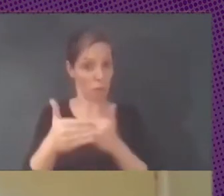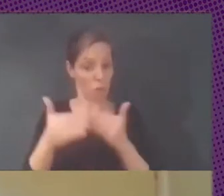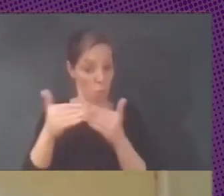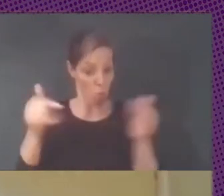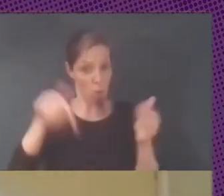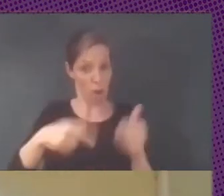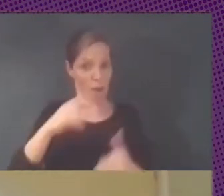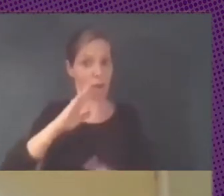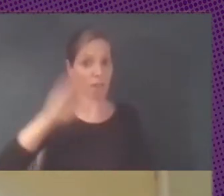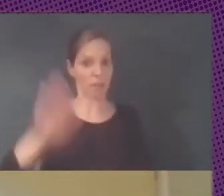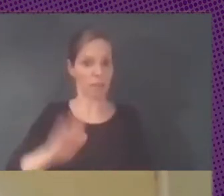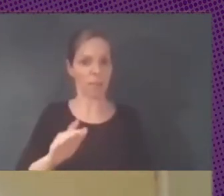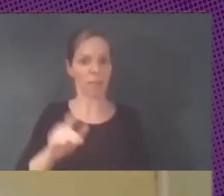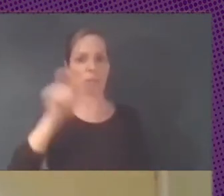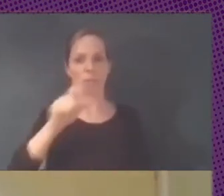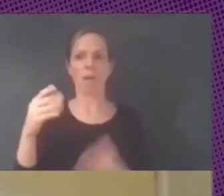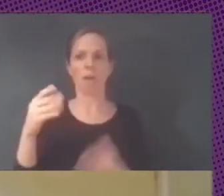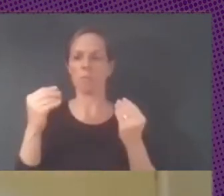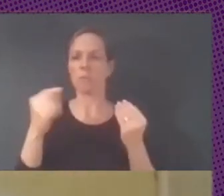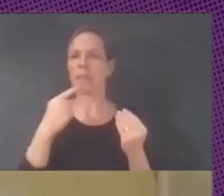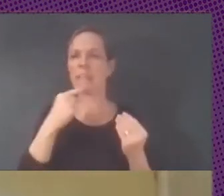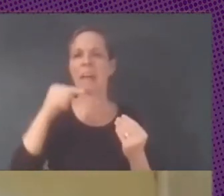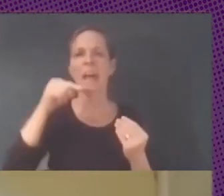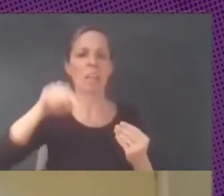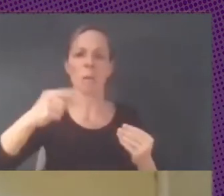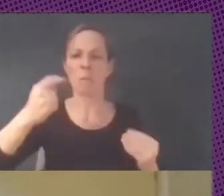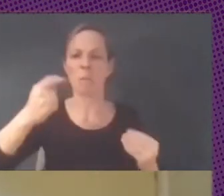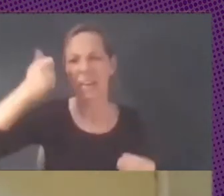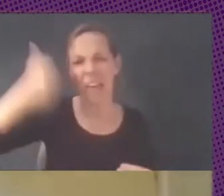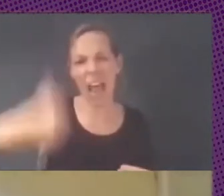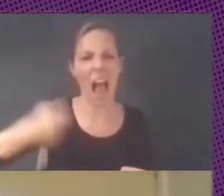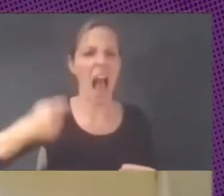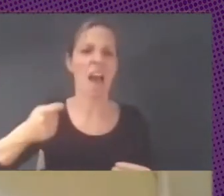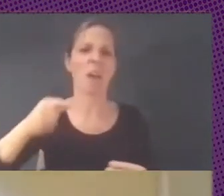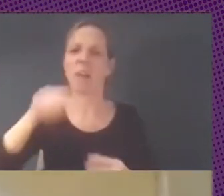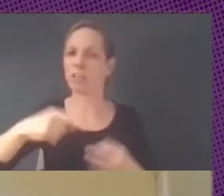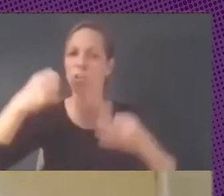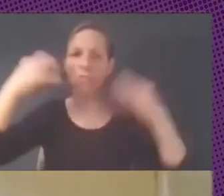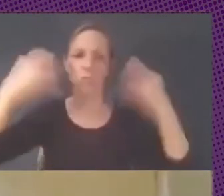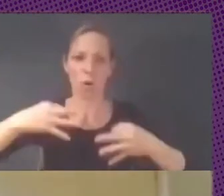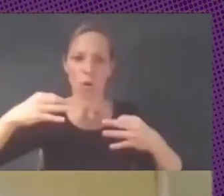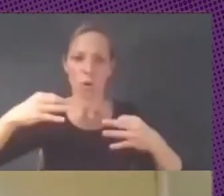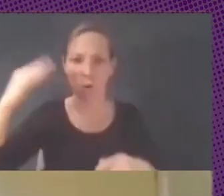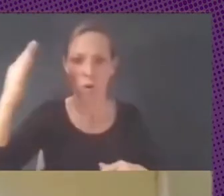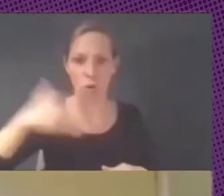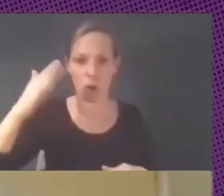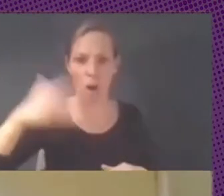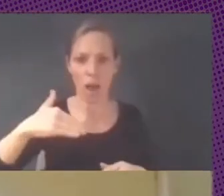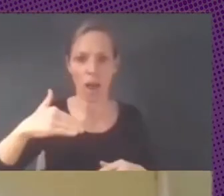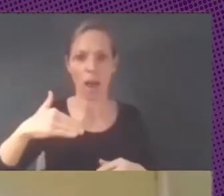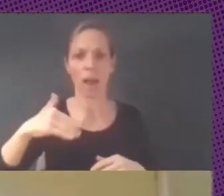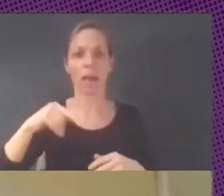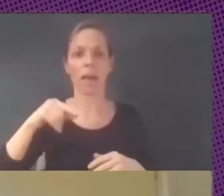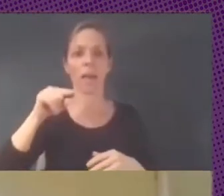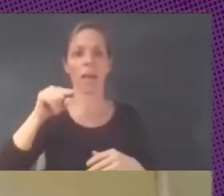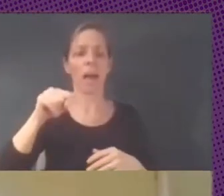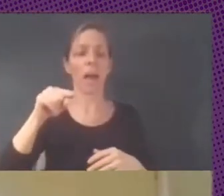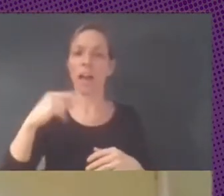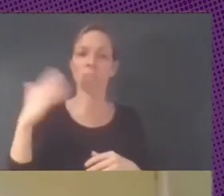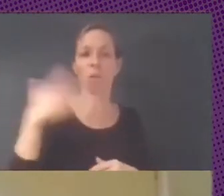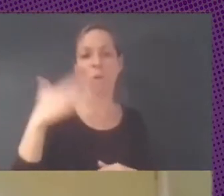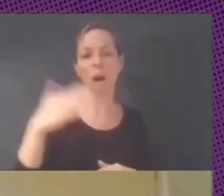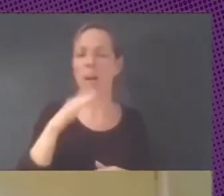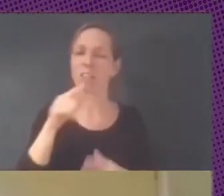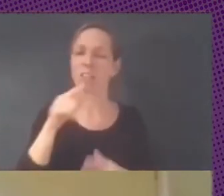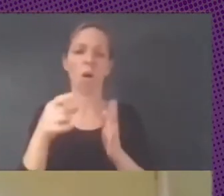esto va a ser más caro no esto no va a tener seguridad no esto va a producir productos de mala